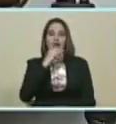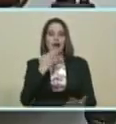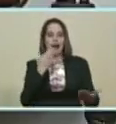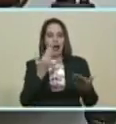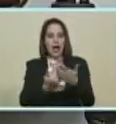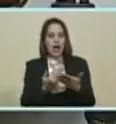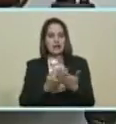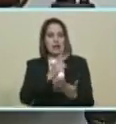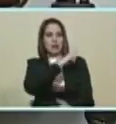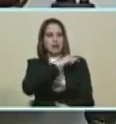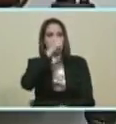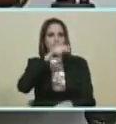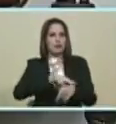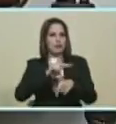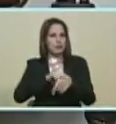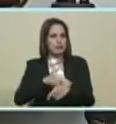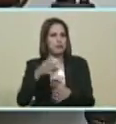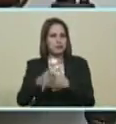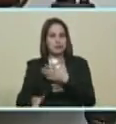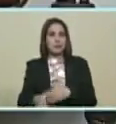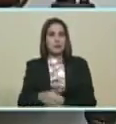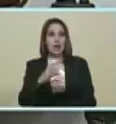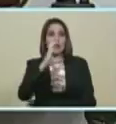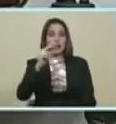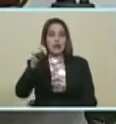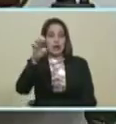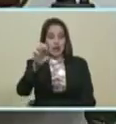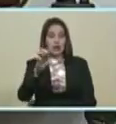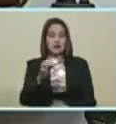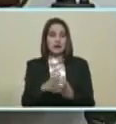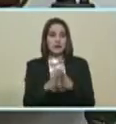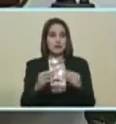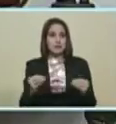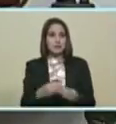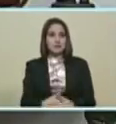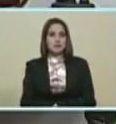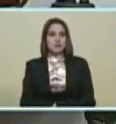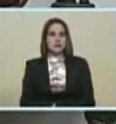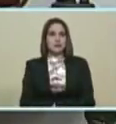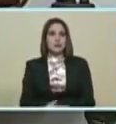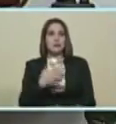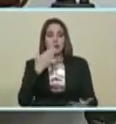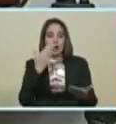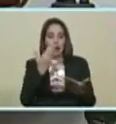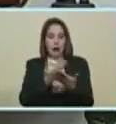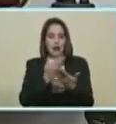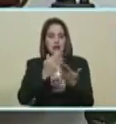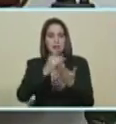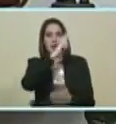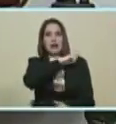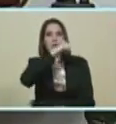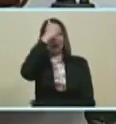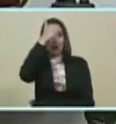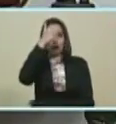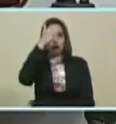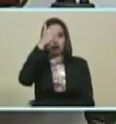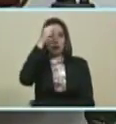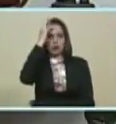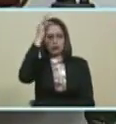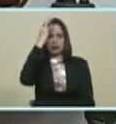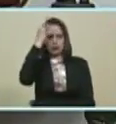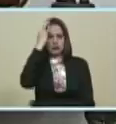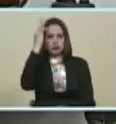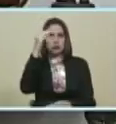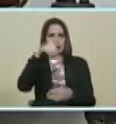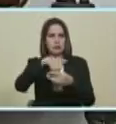doctora Tibisay Lucena... ...gracias a las rectoras... ...gracias al rector... ...del Consejo Nacional